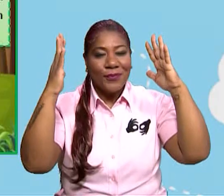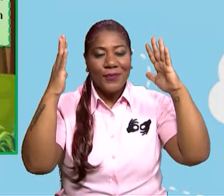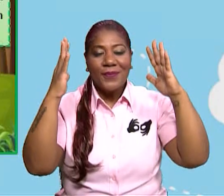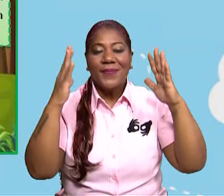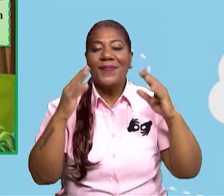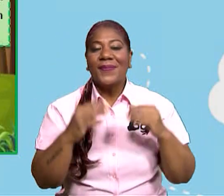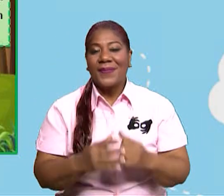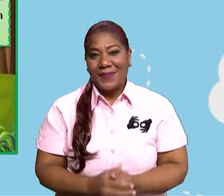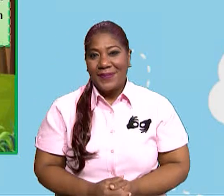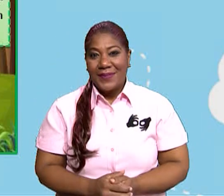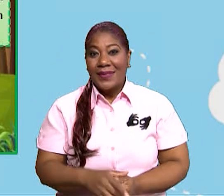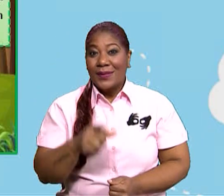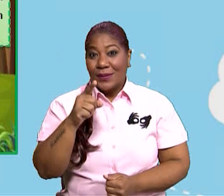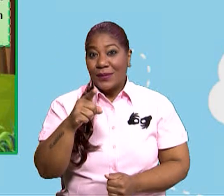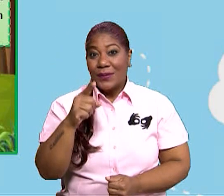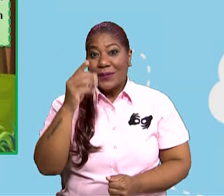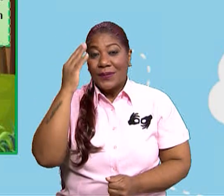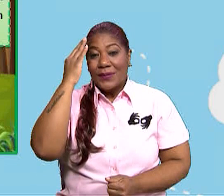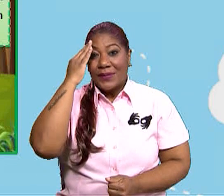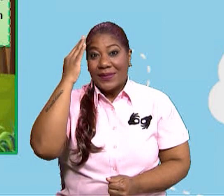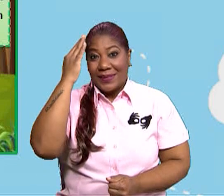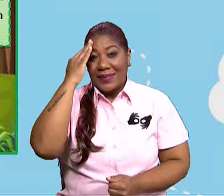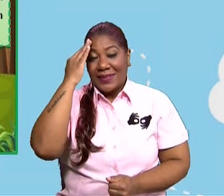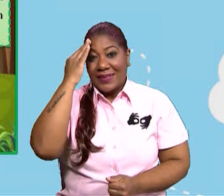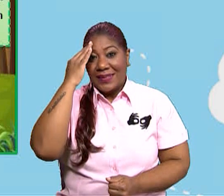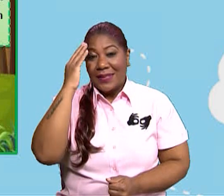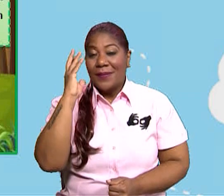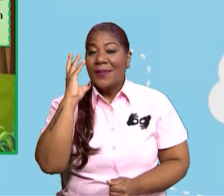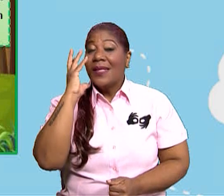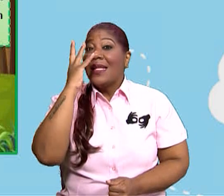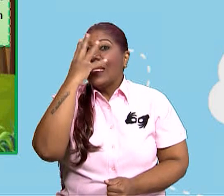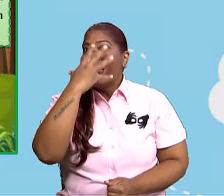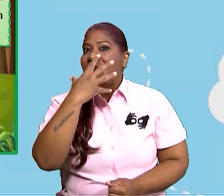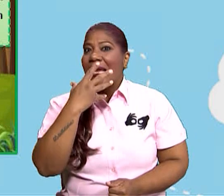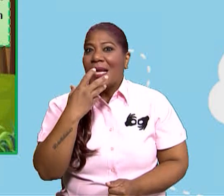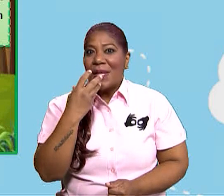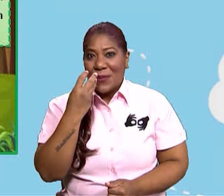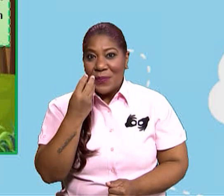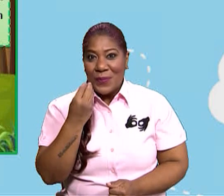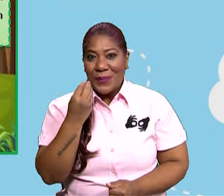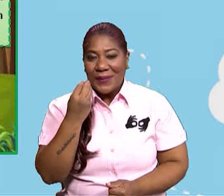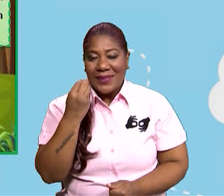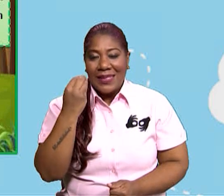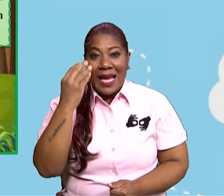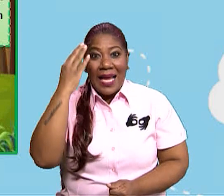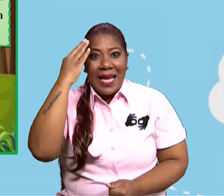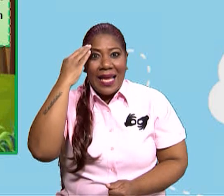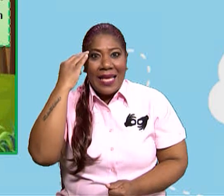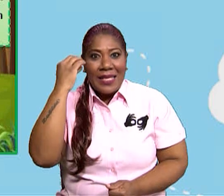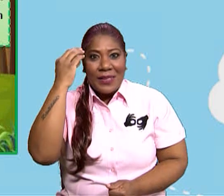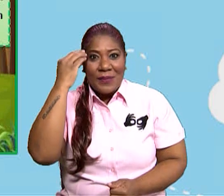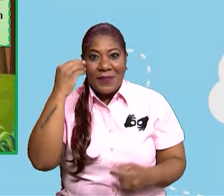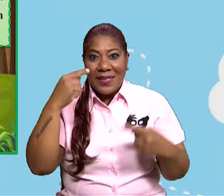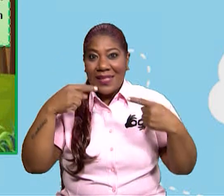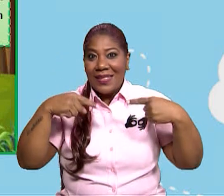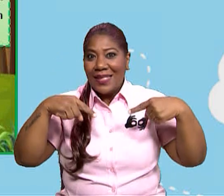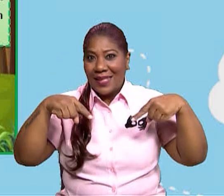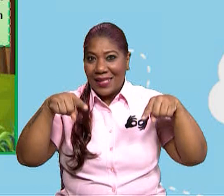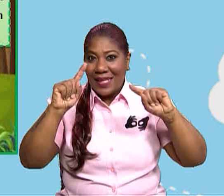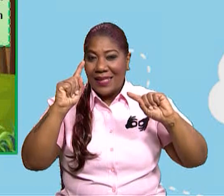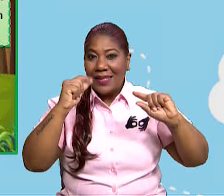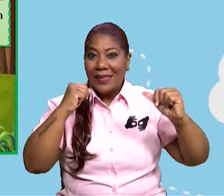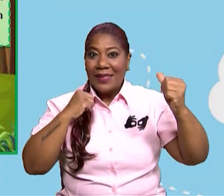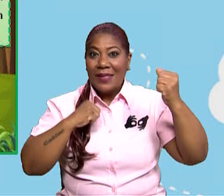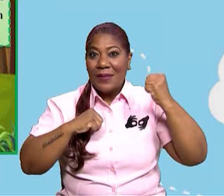el bosque... Si alguna vez tienes la maravillosa oportunidad de visitar los bosques